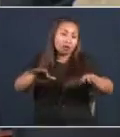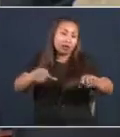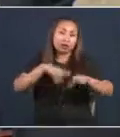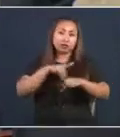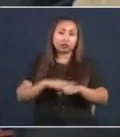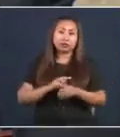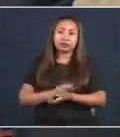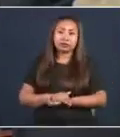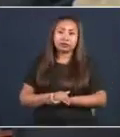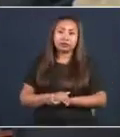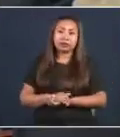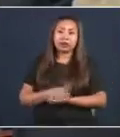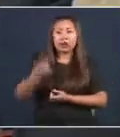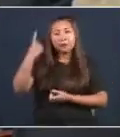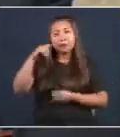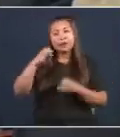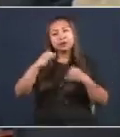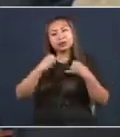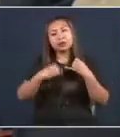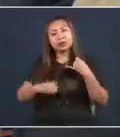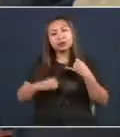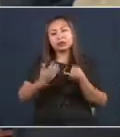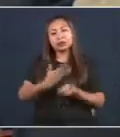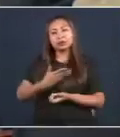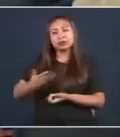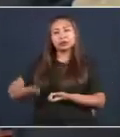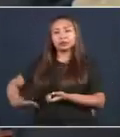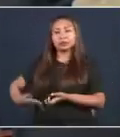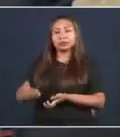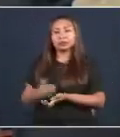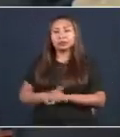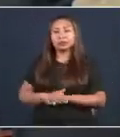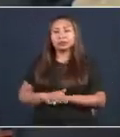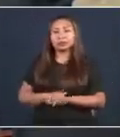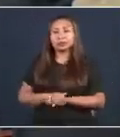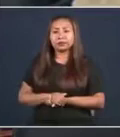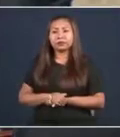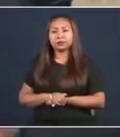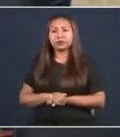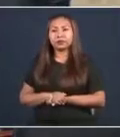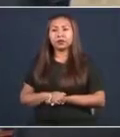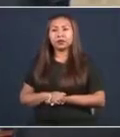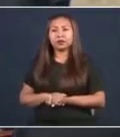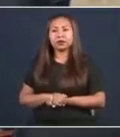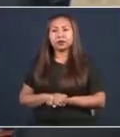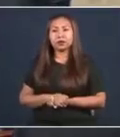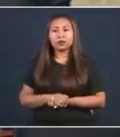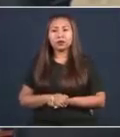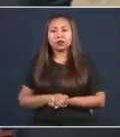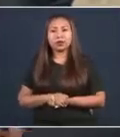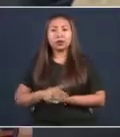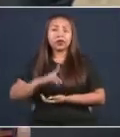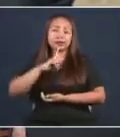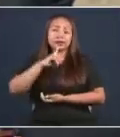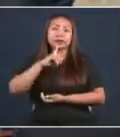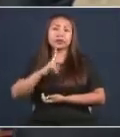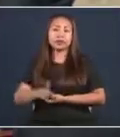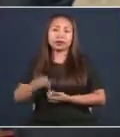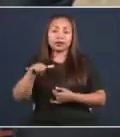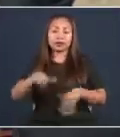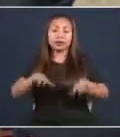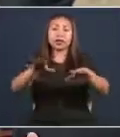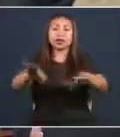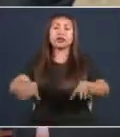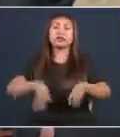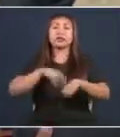Y para terminar, señor presidente. Es cierto, esta asamblea no